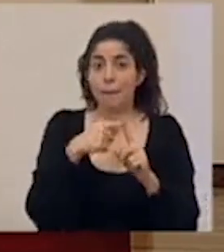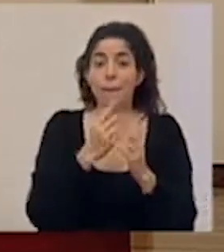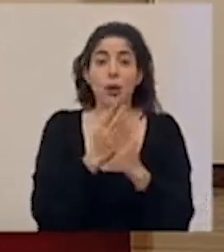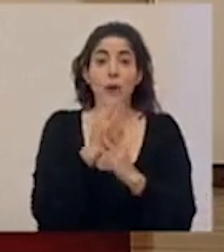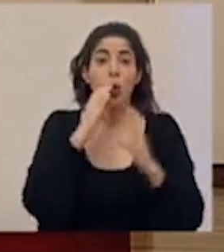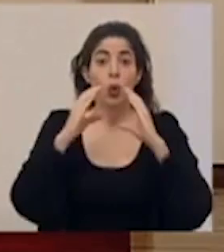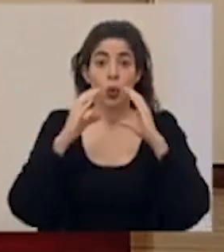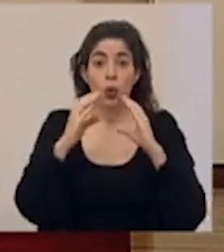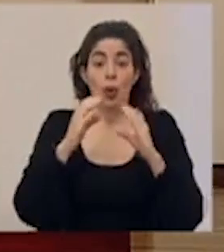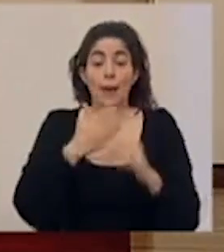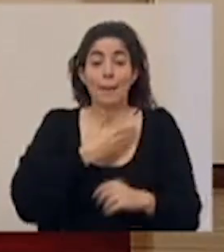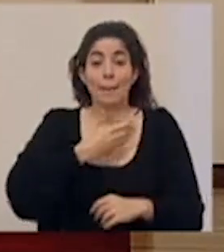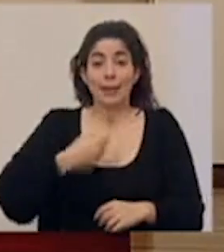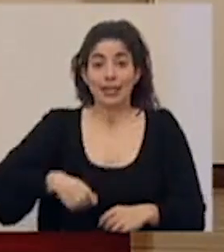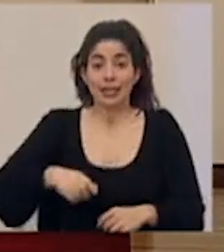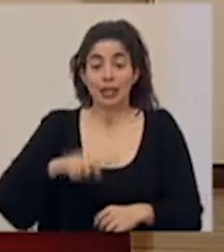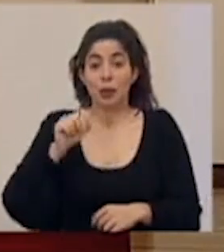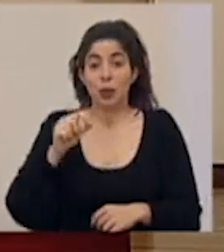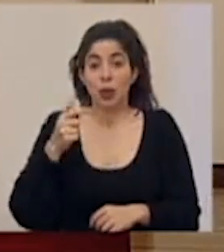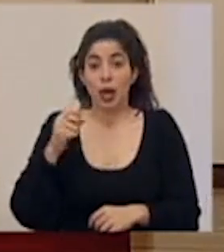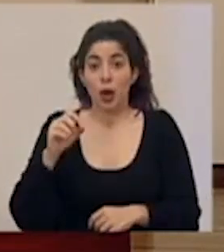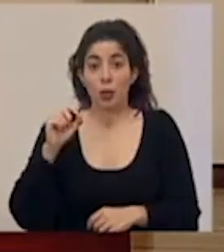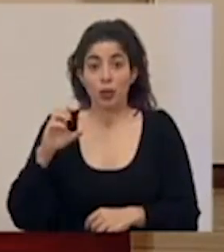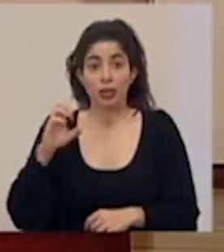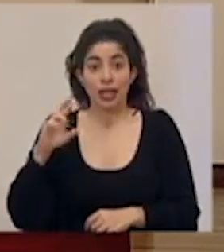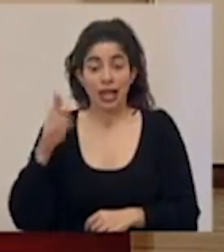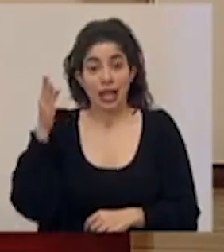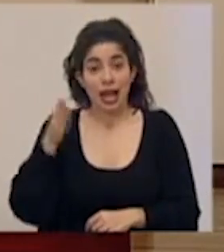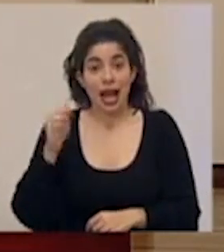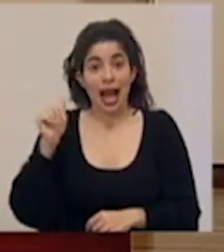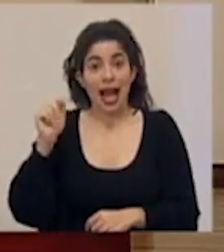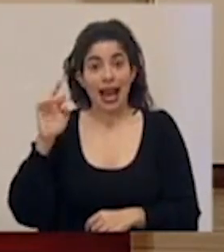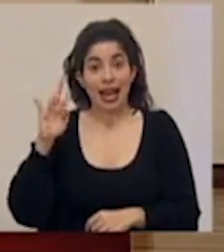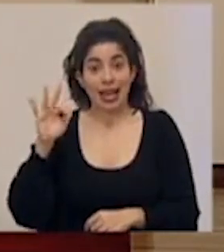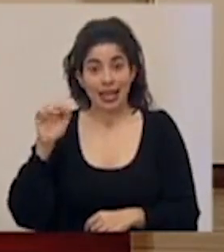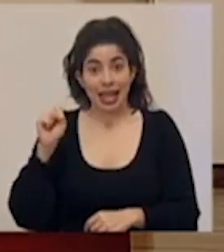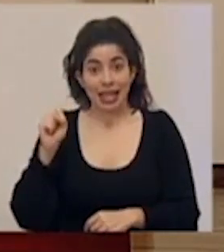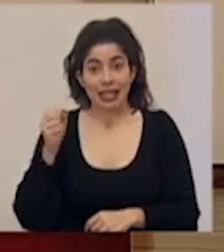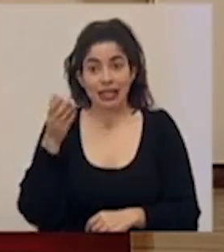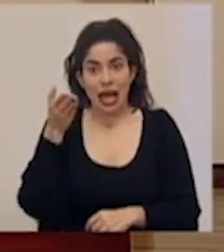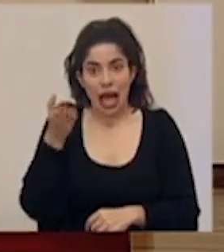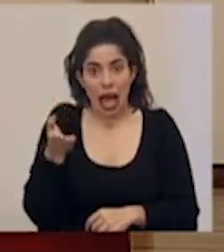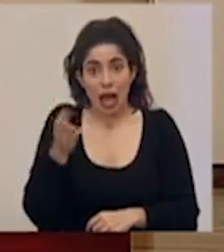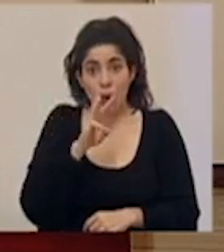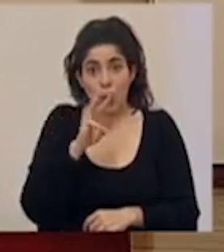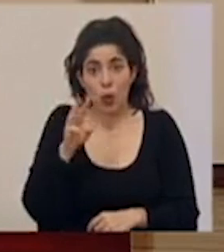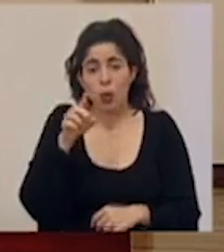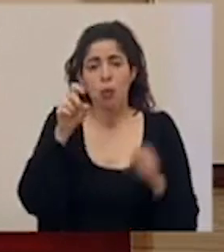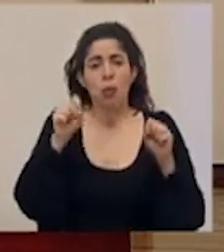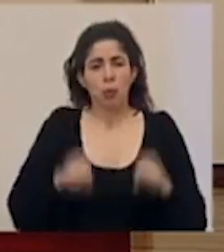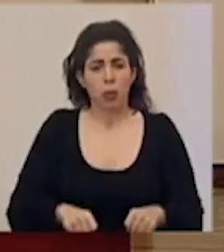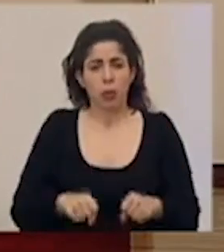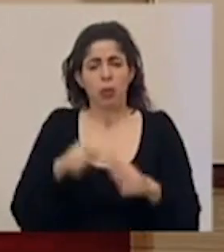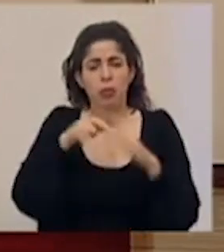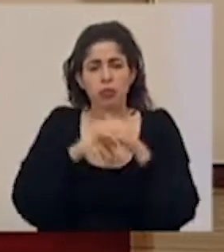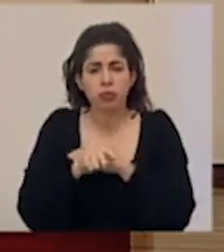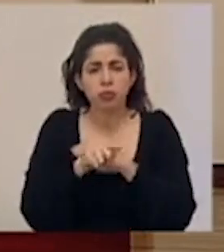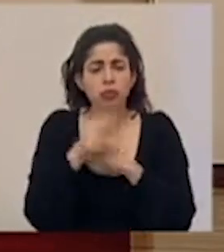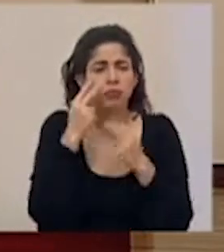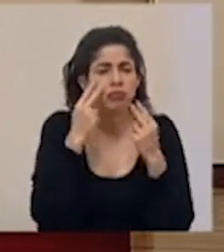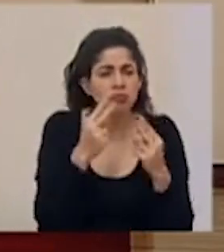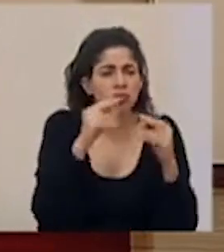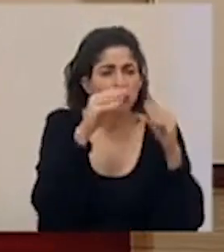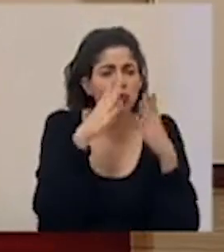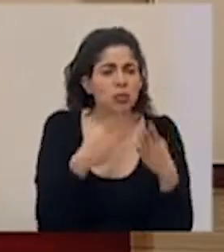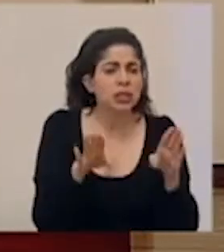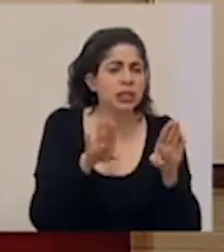comunicación que el sitio presidencia.go.cr es las alertas. En ese sitio, en esa plataforma, ustedes podrán consultar las